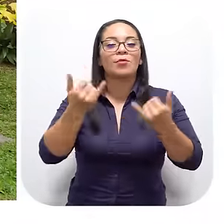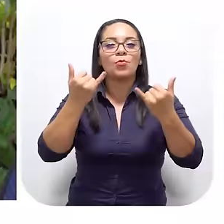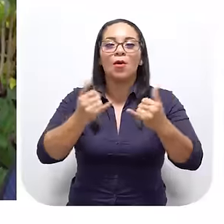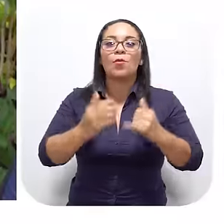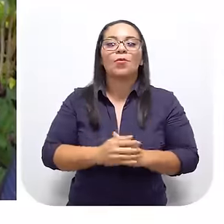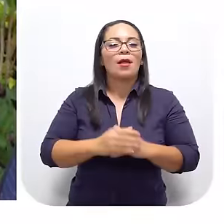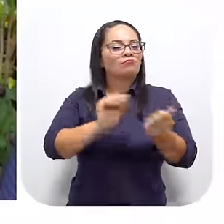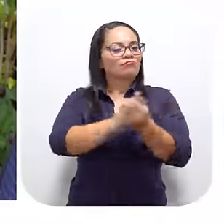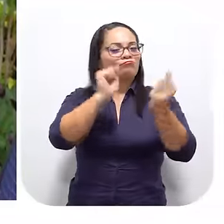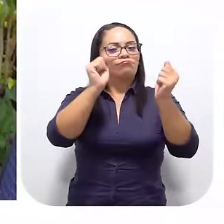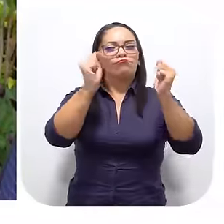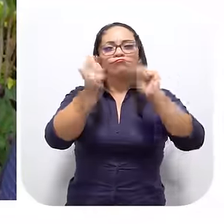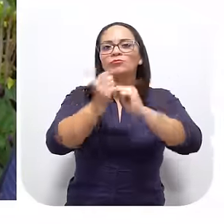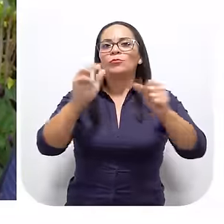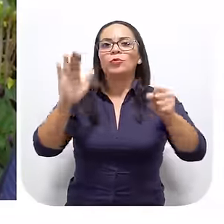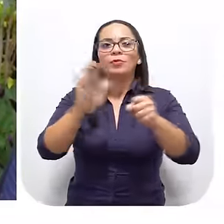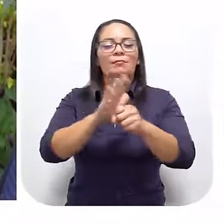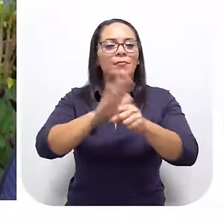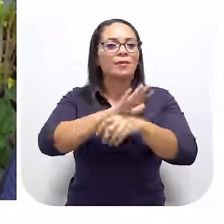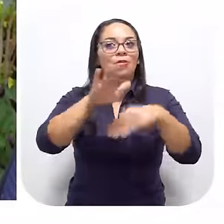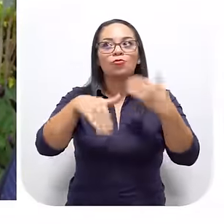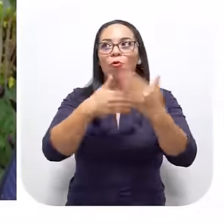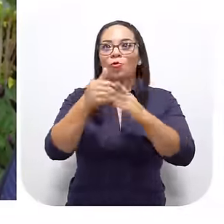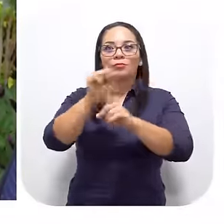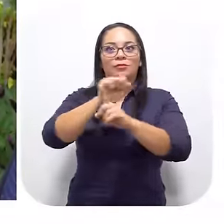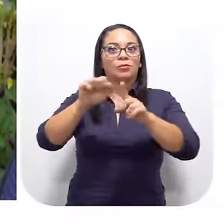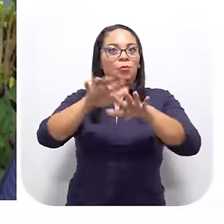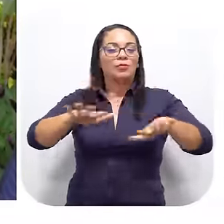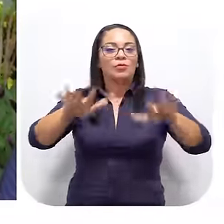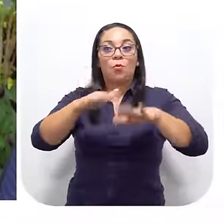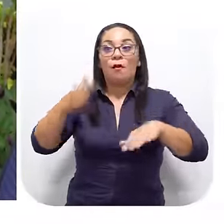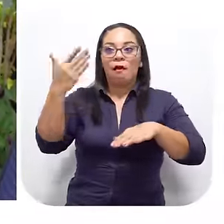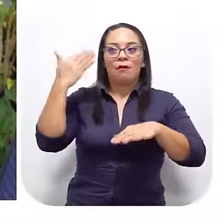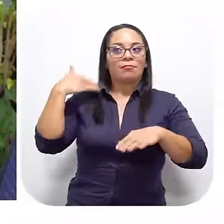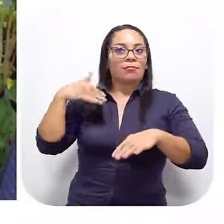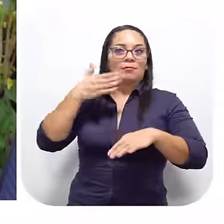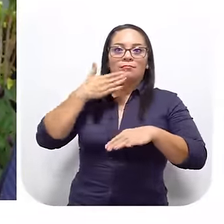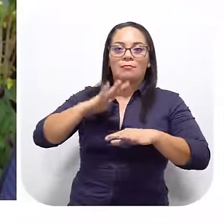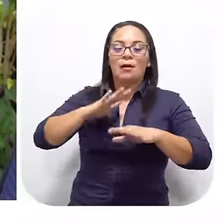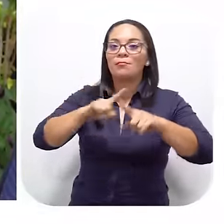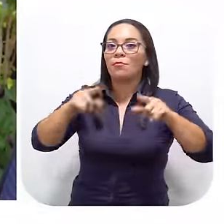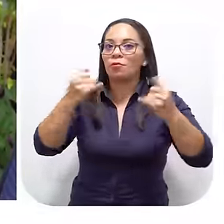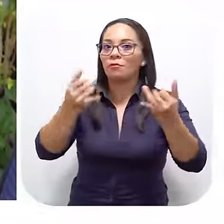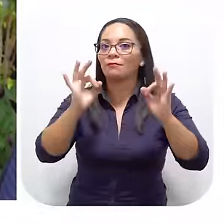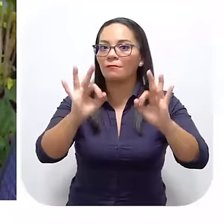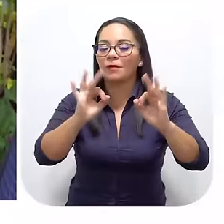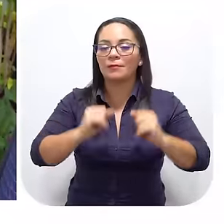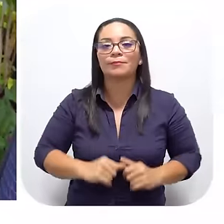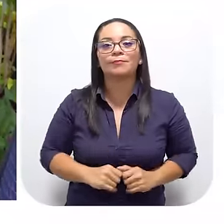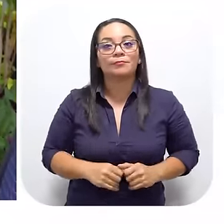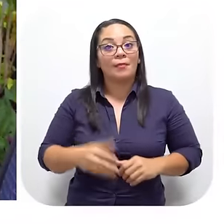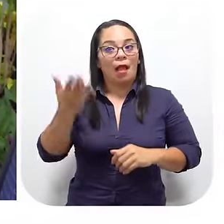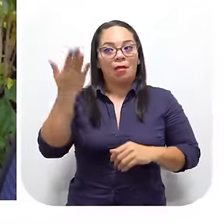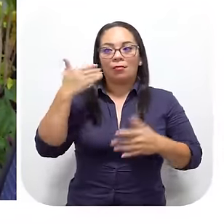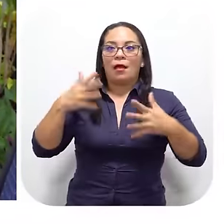Digamos todo lo que ha cambiado Totalmente Digamos la atmósfera Que había antes De De ¿Cómo se le puede